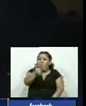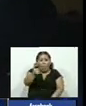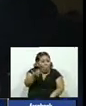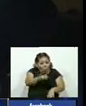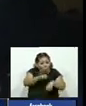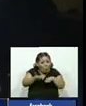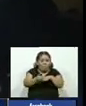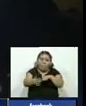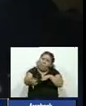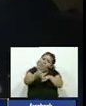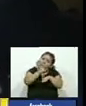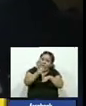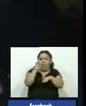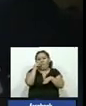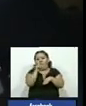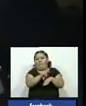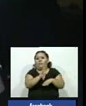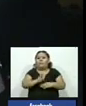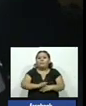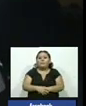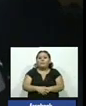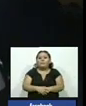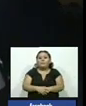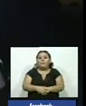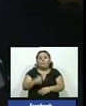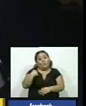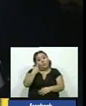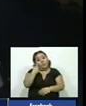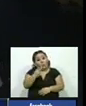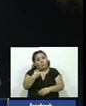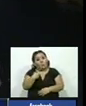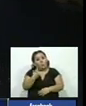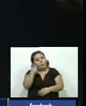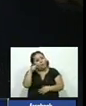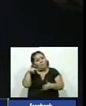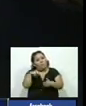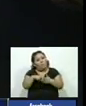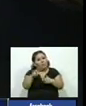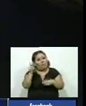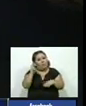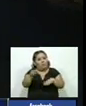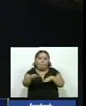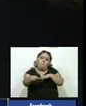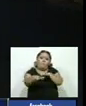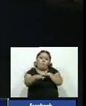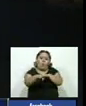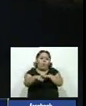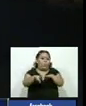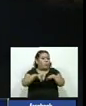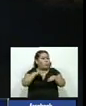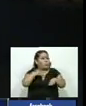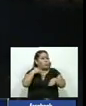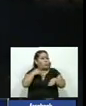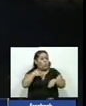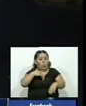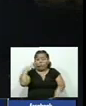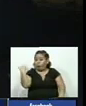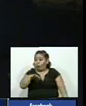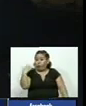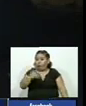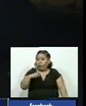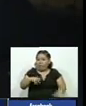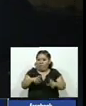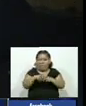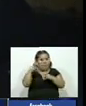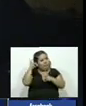venían a vuelo porque ahí se se beba nosotros estábamos ahí cuando ellos pegaron ahí en el volado se sintió el patín a cerveja en